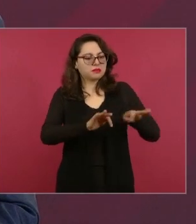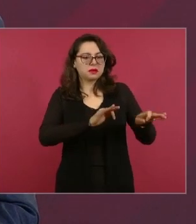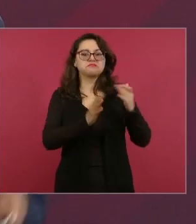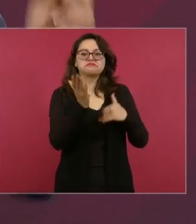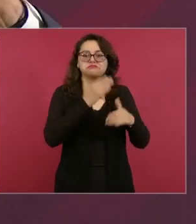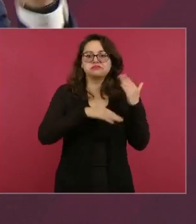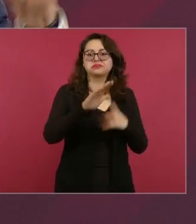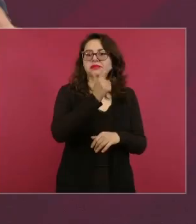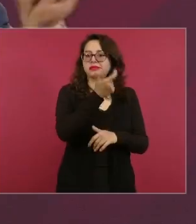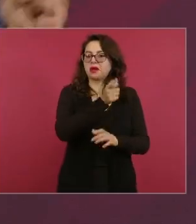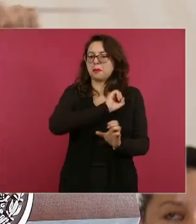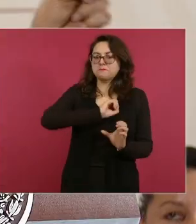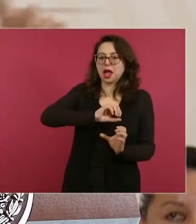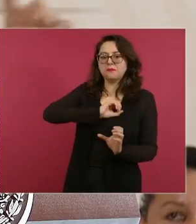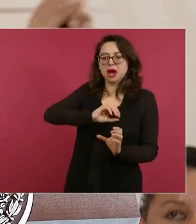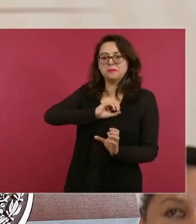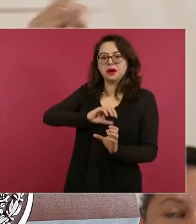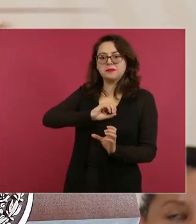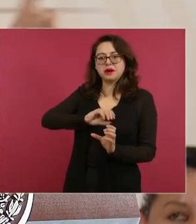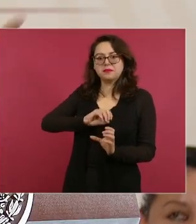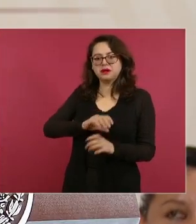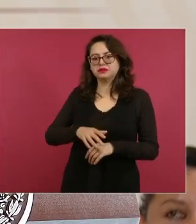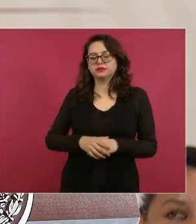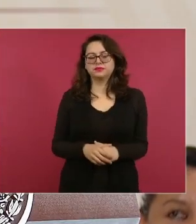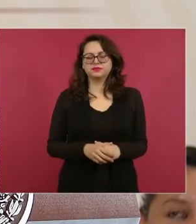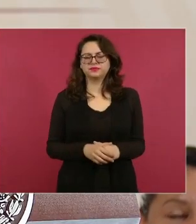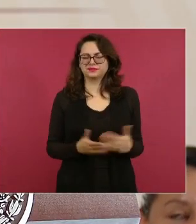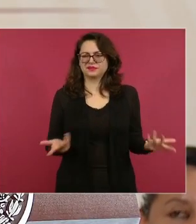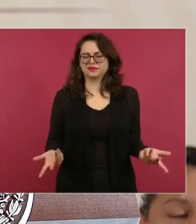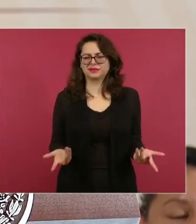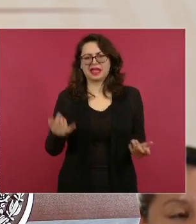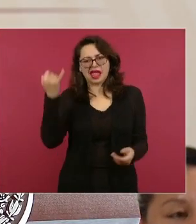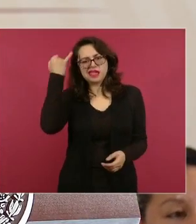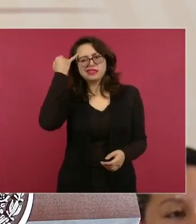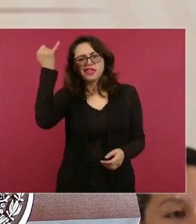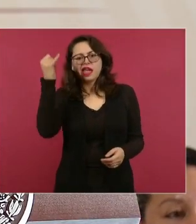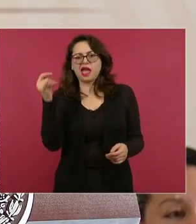pero eso no corresponde a la realidad.